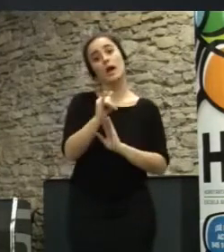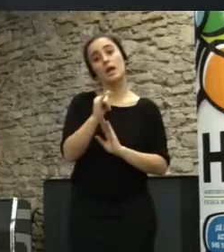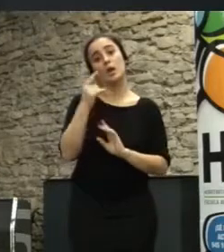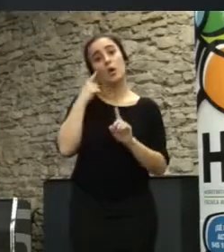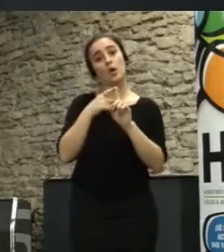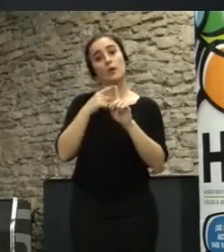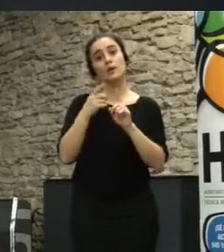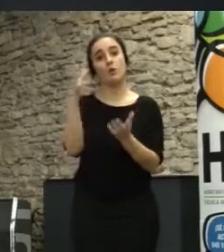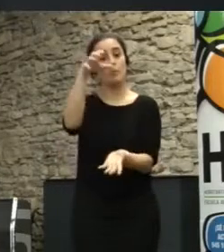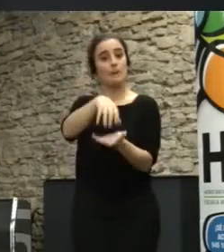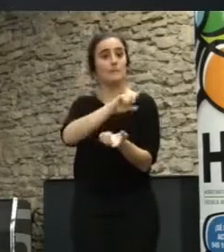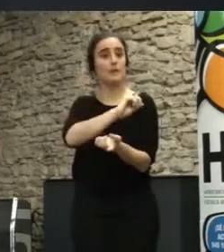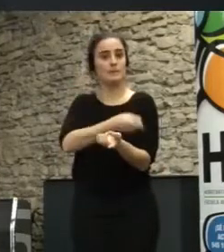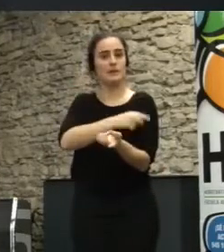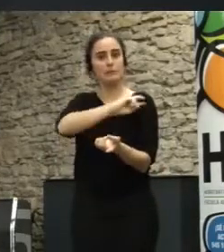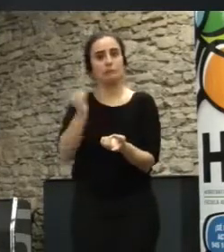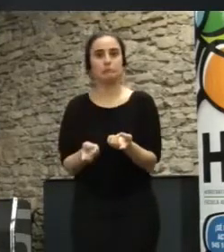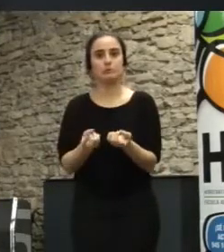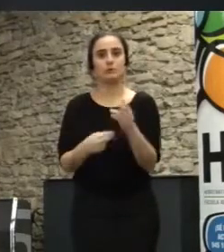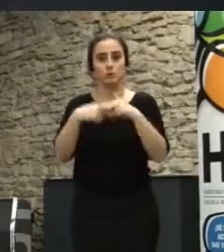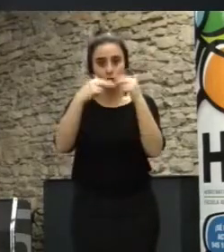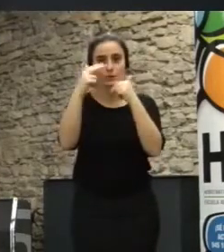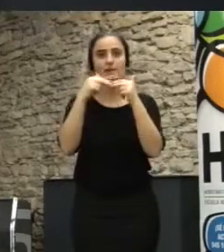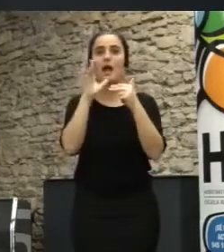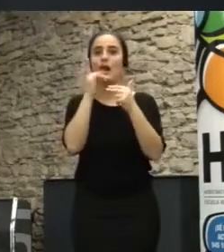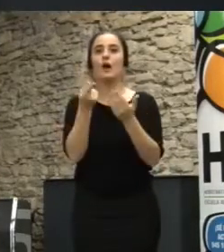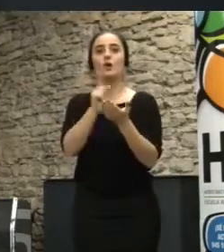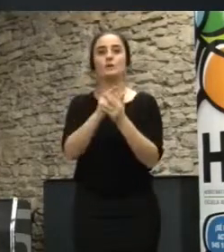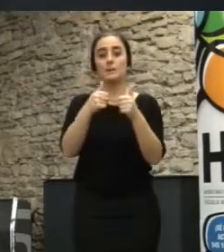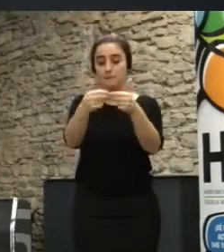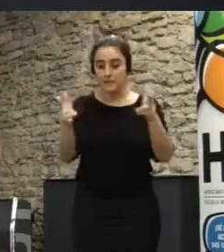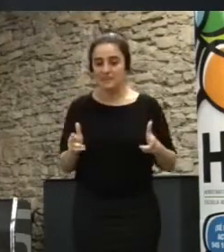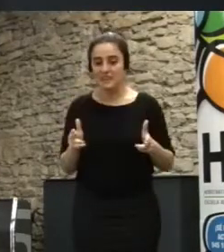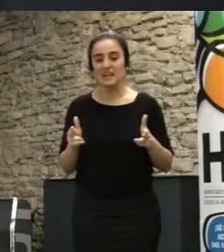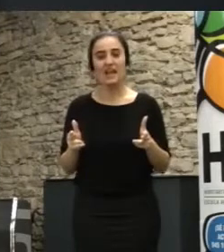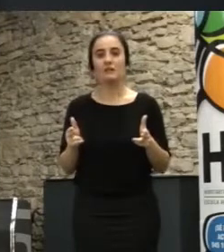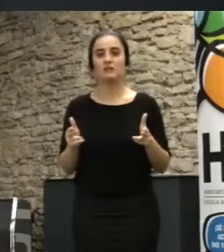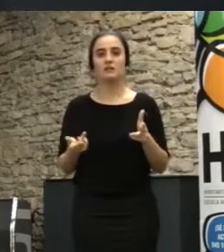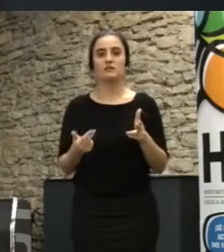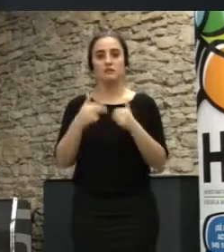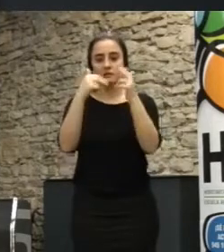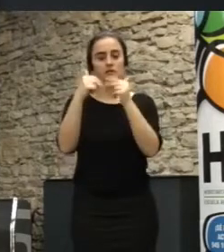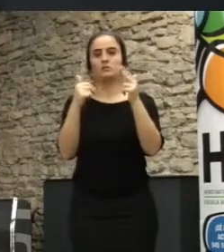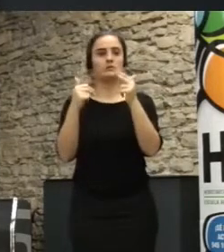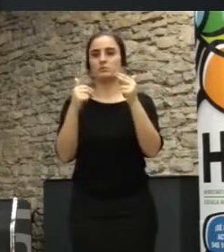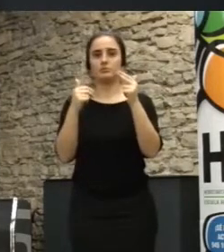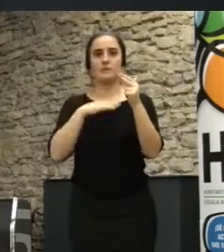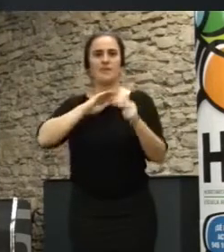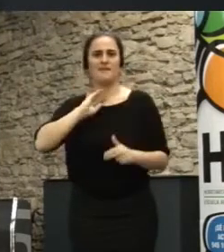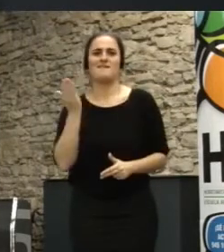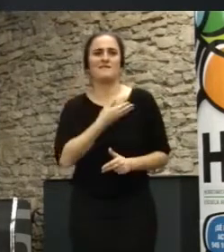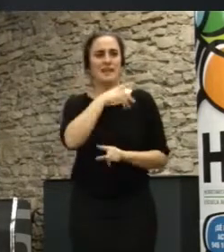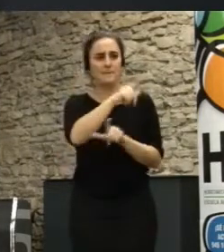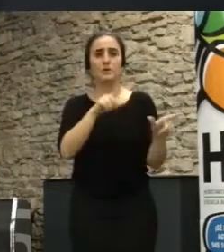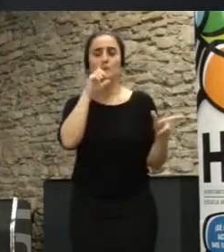polieportivo construir de nuevo una piscina y un polieportivo iba a ser un trauma para miles y miles de personas que había